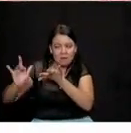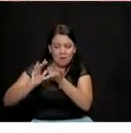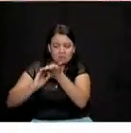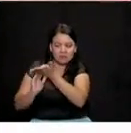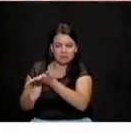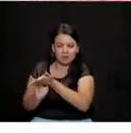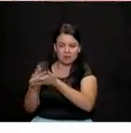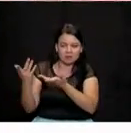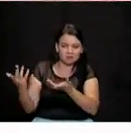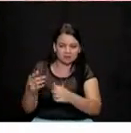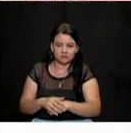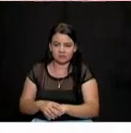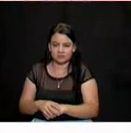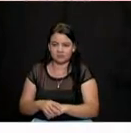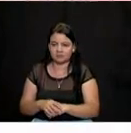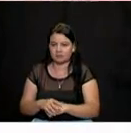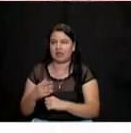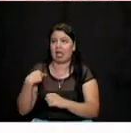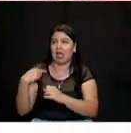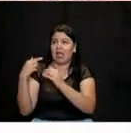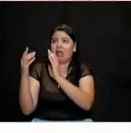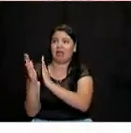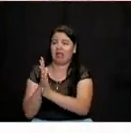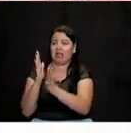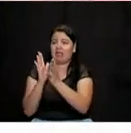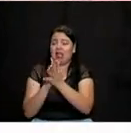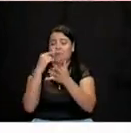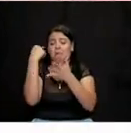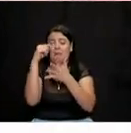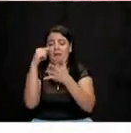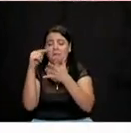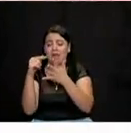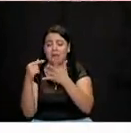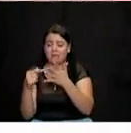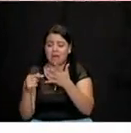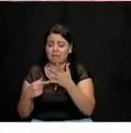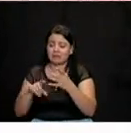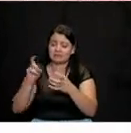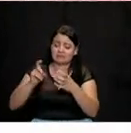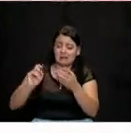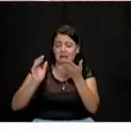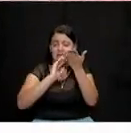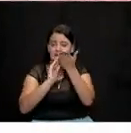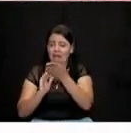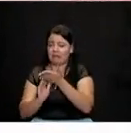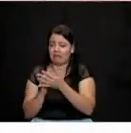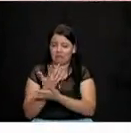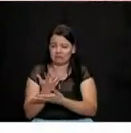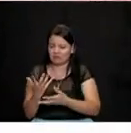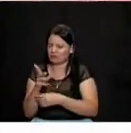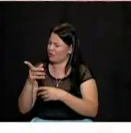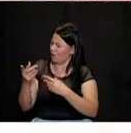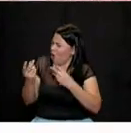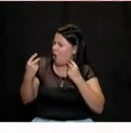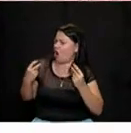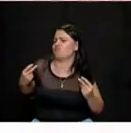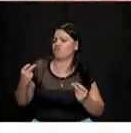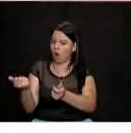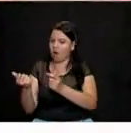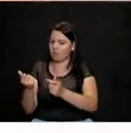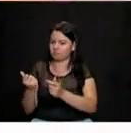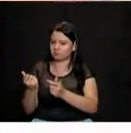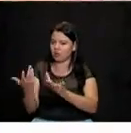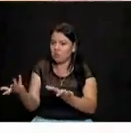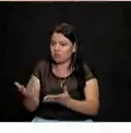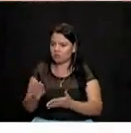Pero usted nos señalaba una serie de componentes que había que hacer, la justicia restaurativa y demás. ¿Cómo va a ser para solucionar el problema de inmediato?